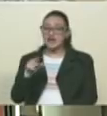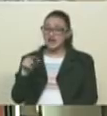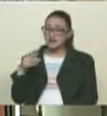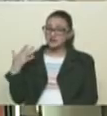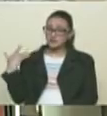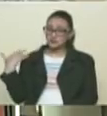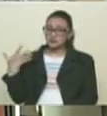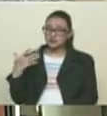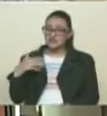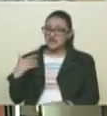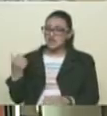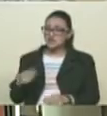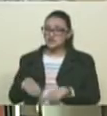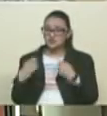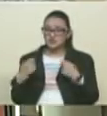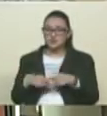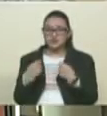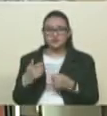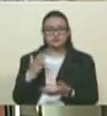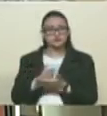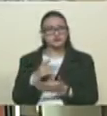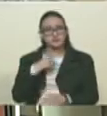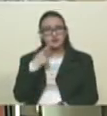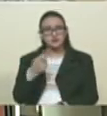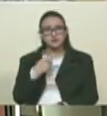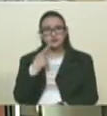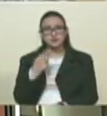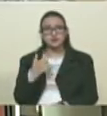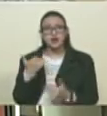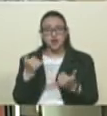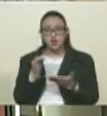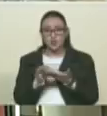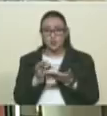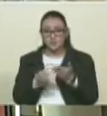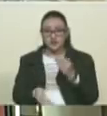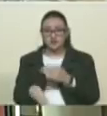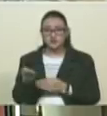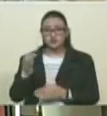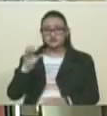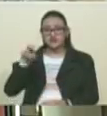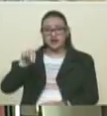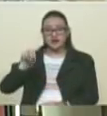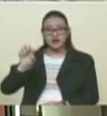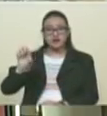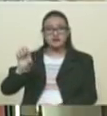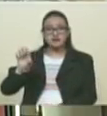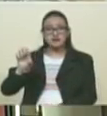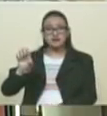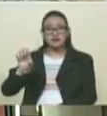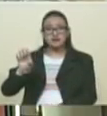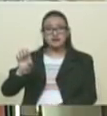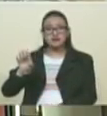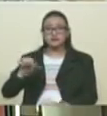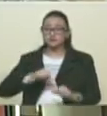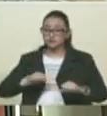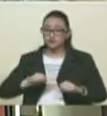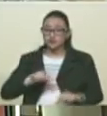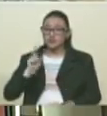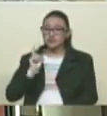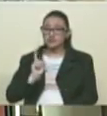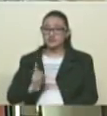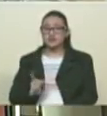al llamado a la violencia. Estamos introduciendo el día de hoy un documento ante el Consejo Nacional Electoral para que se tomen acciones